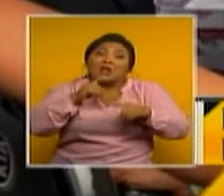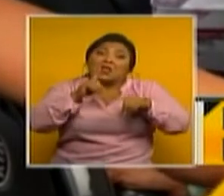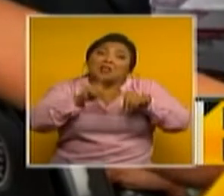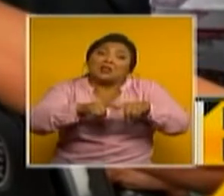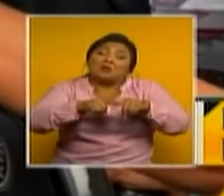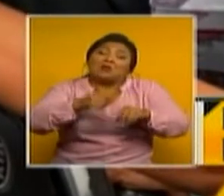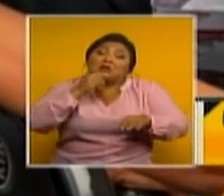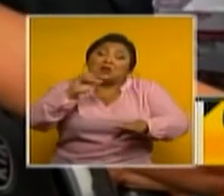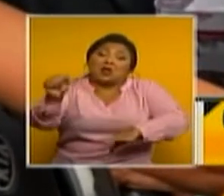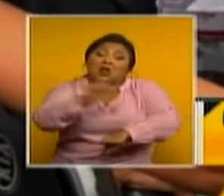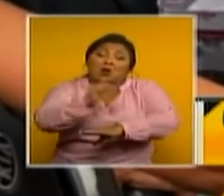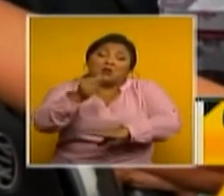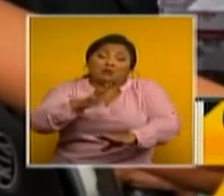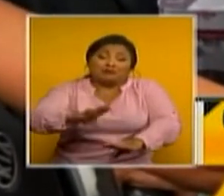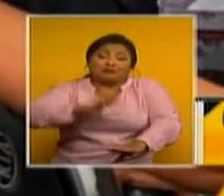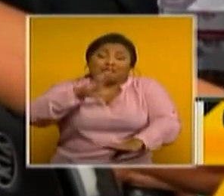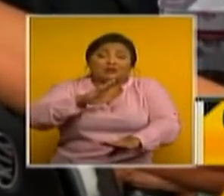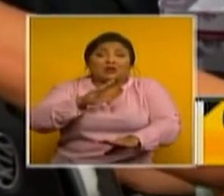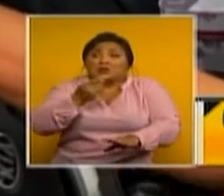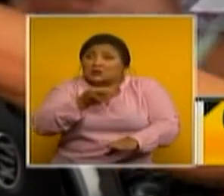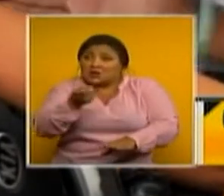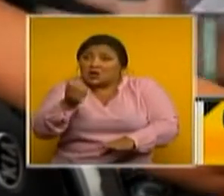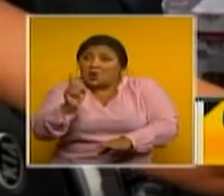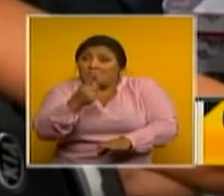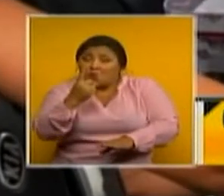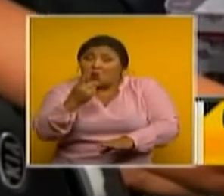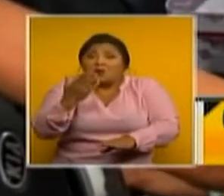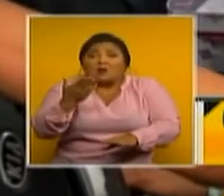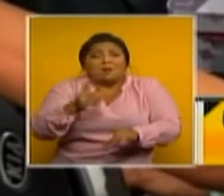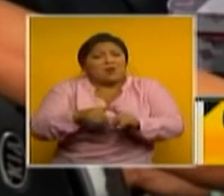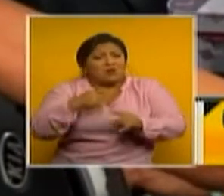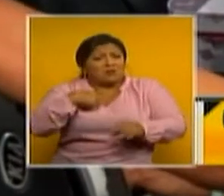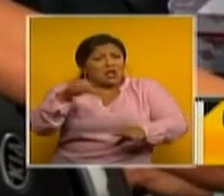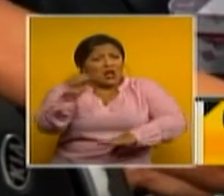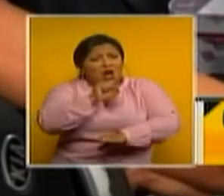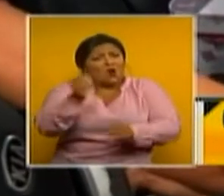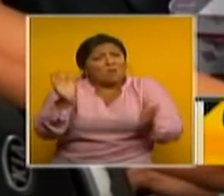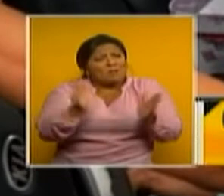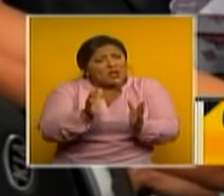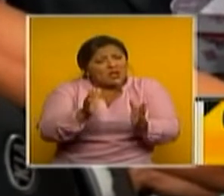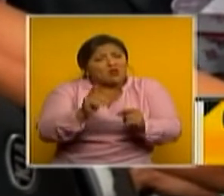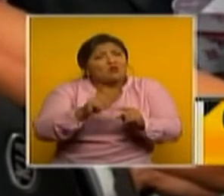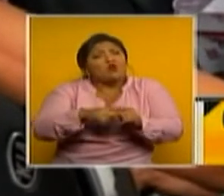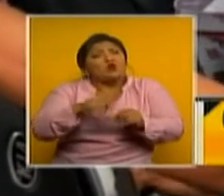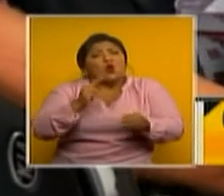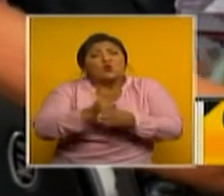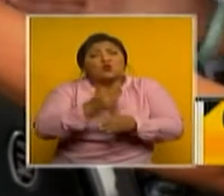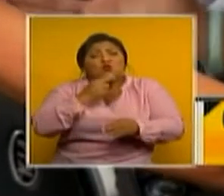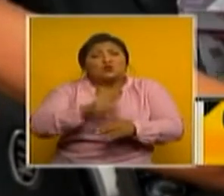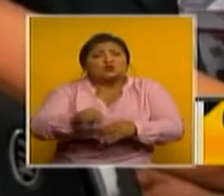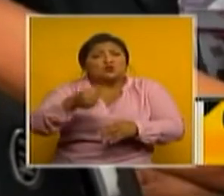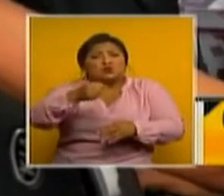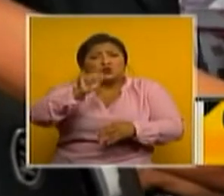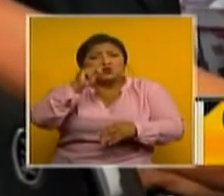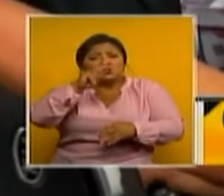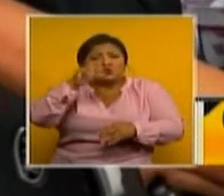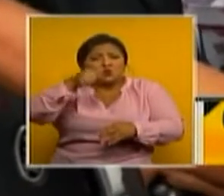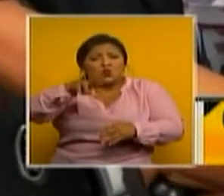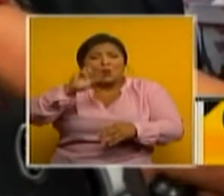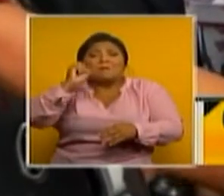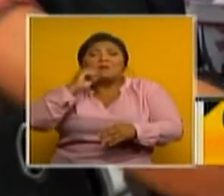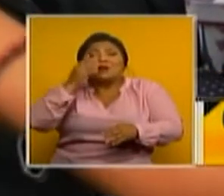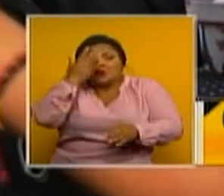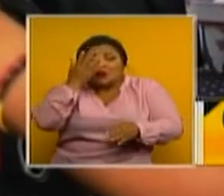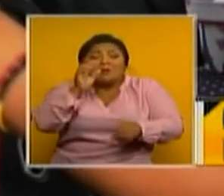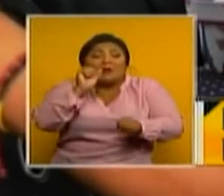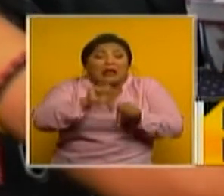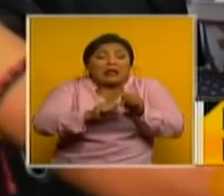utilizan combustible con un octanaje alto. Este carro es pequeño y yo uso super para evitar los daños mecánicos así